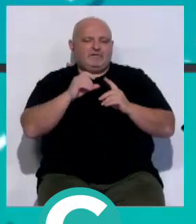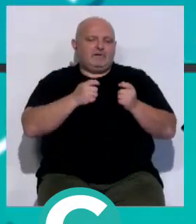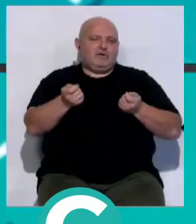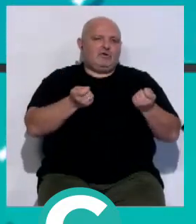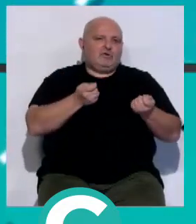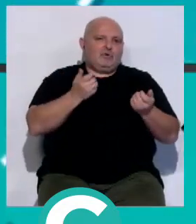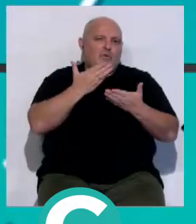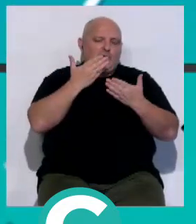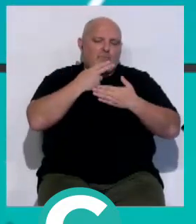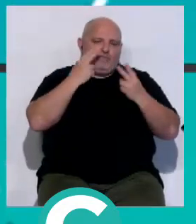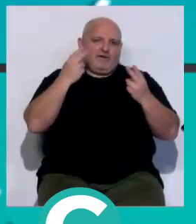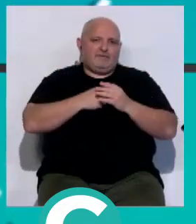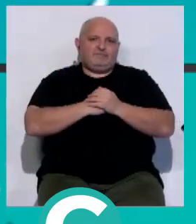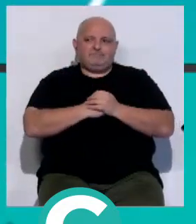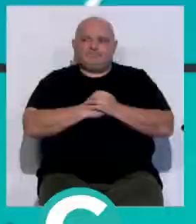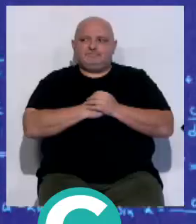Coordinadora por la Escuela Pública.